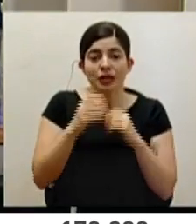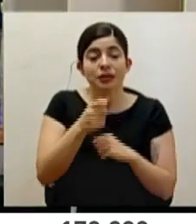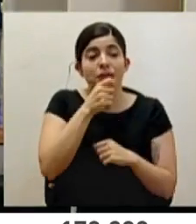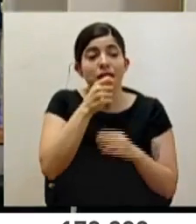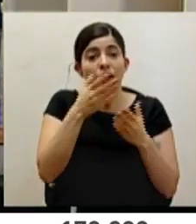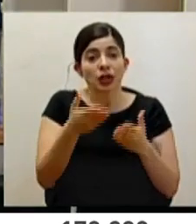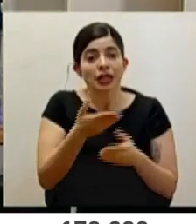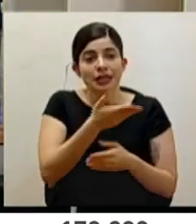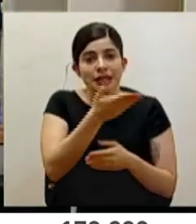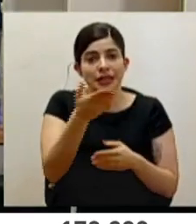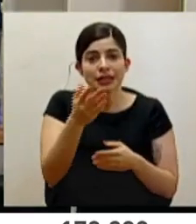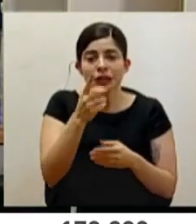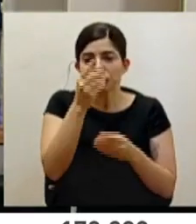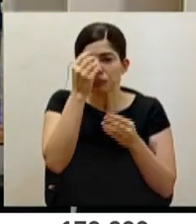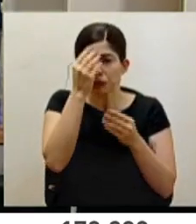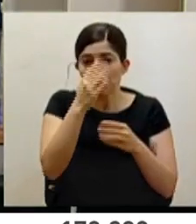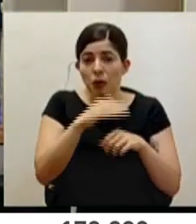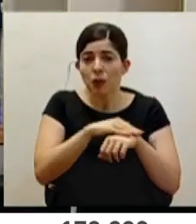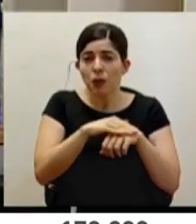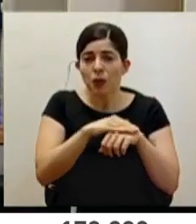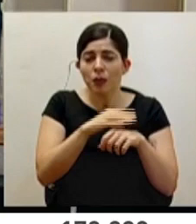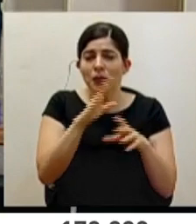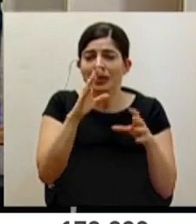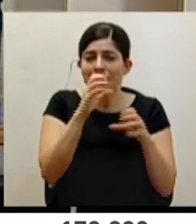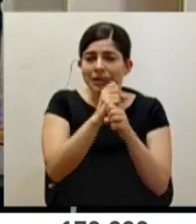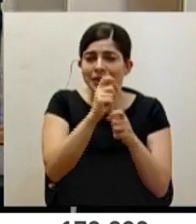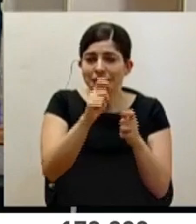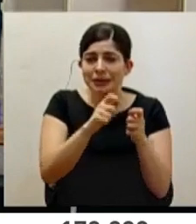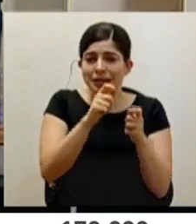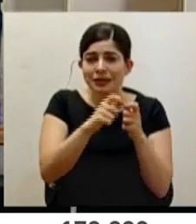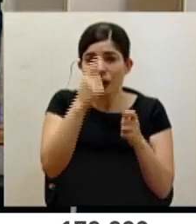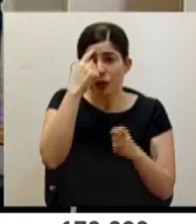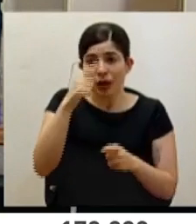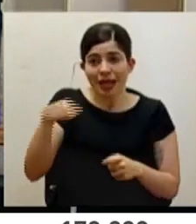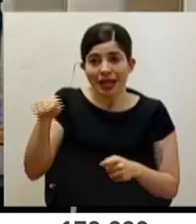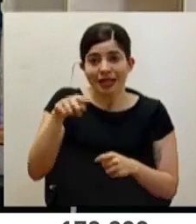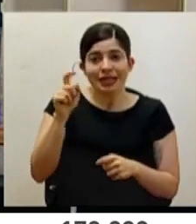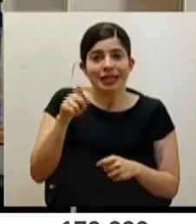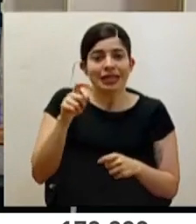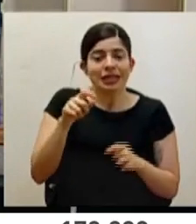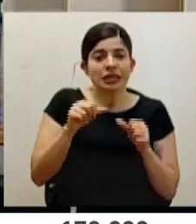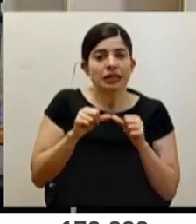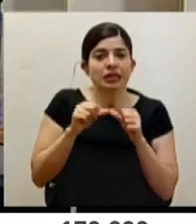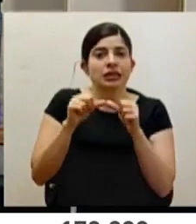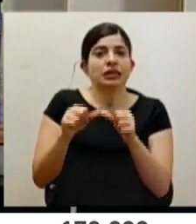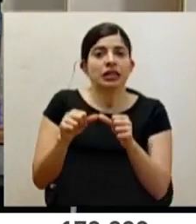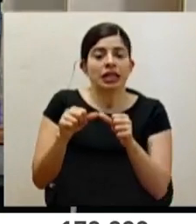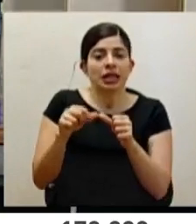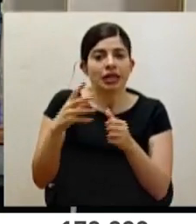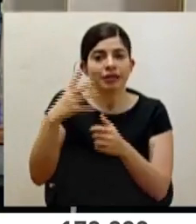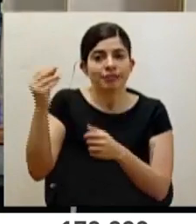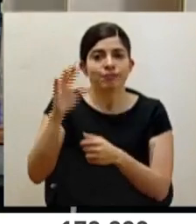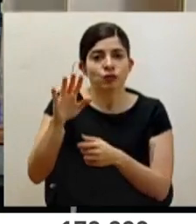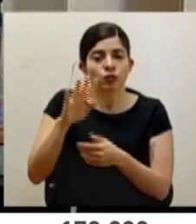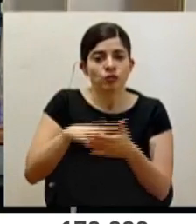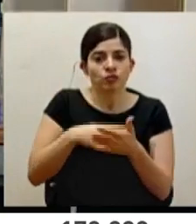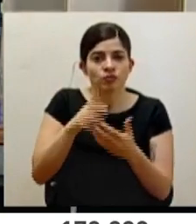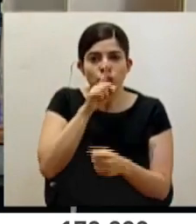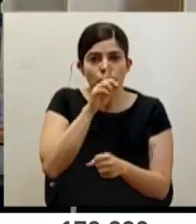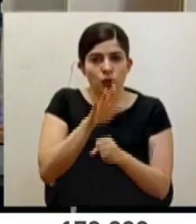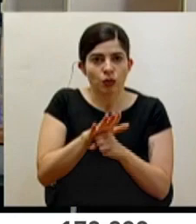Colegas, un dato, por favor, ser bastante concreto, ya que los jerarcas deben continuar con sus agendas